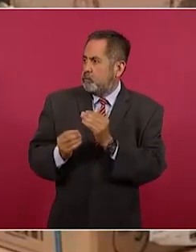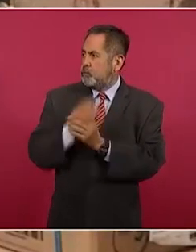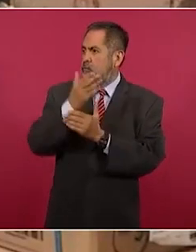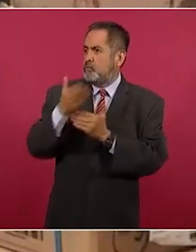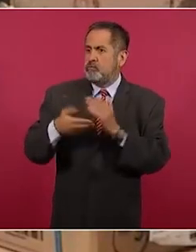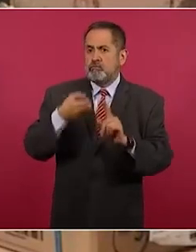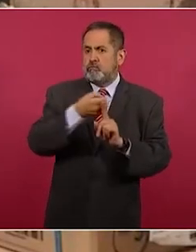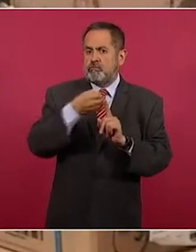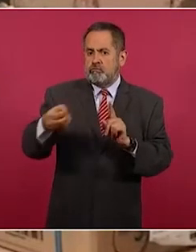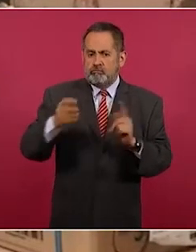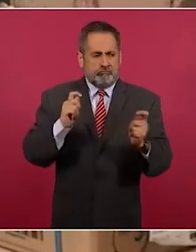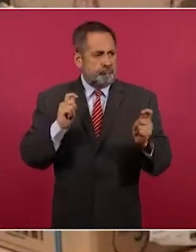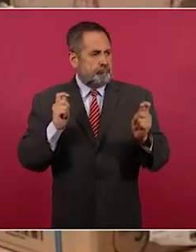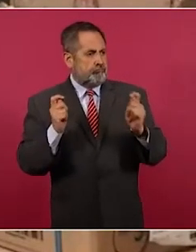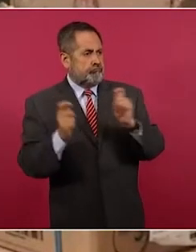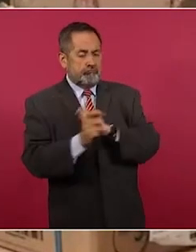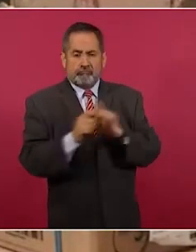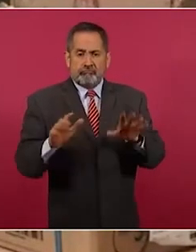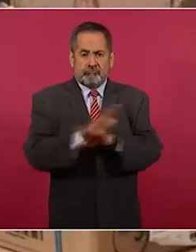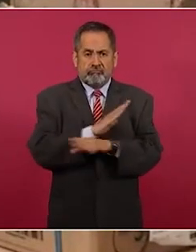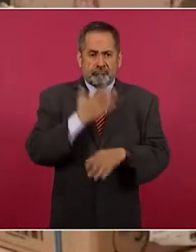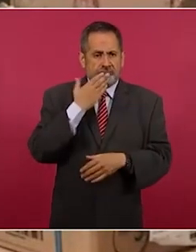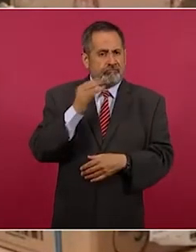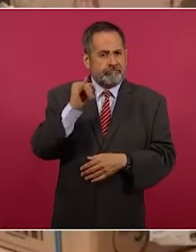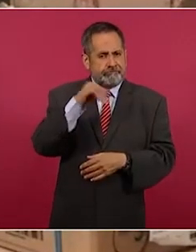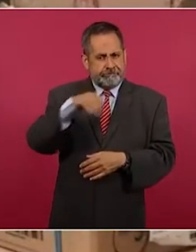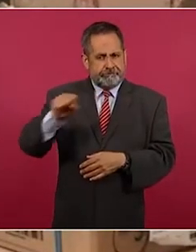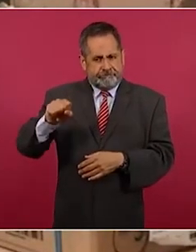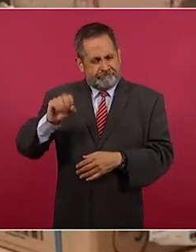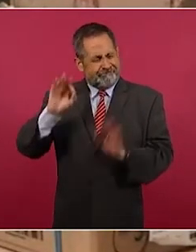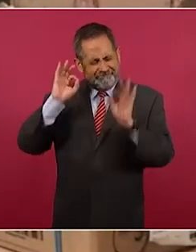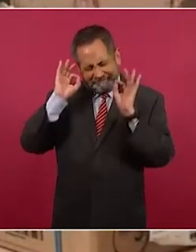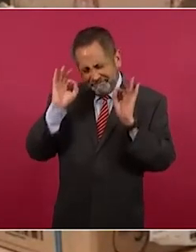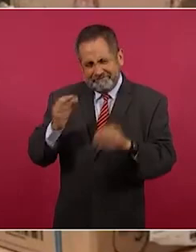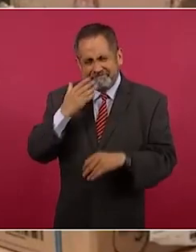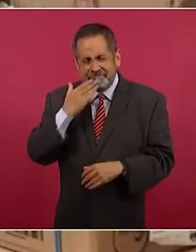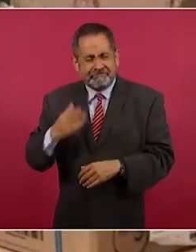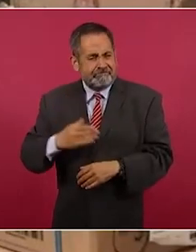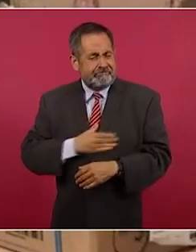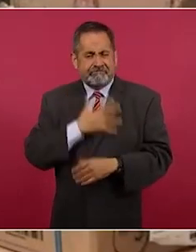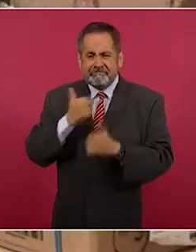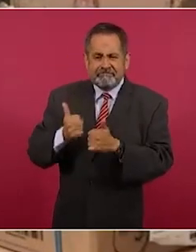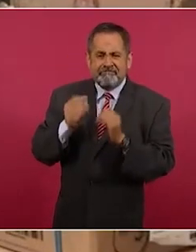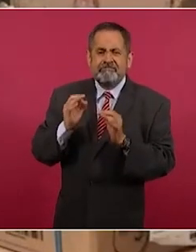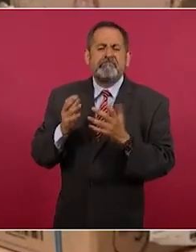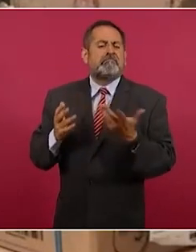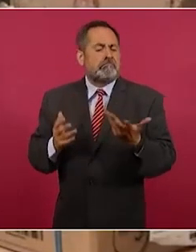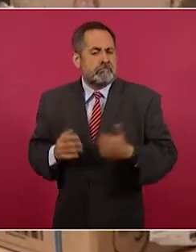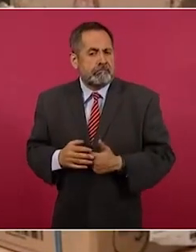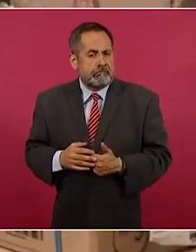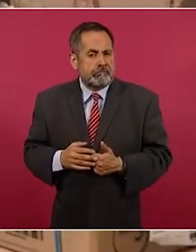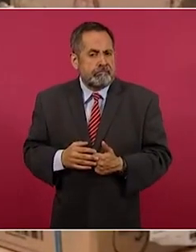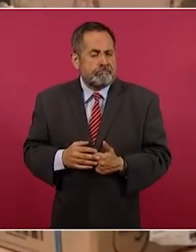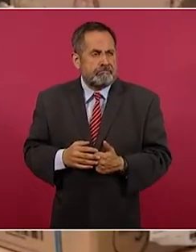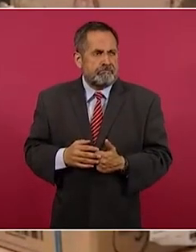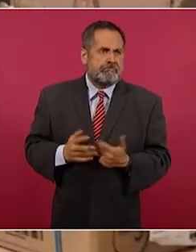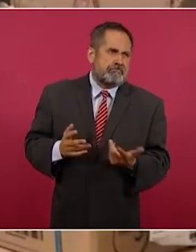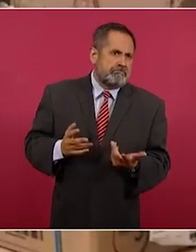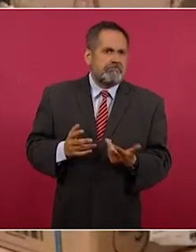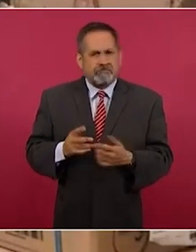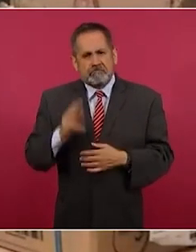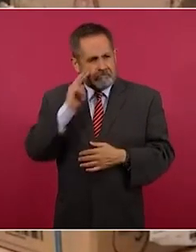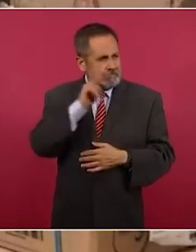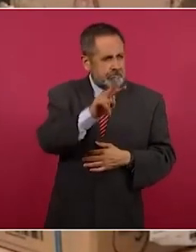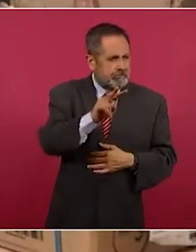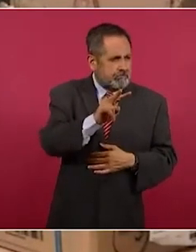la transición que se ha hecho con el InBienestar en el sentido de que se